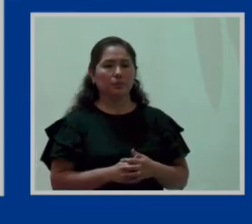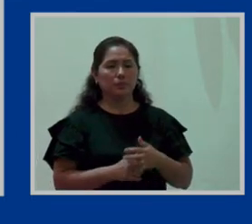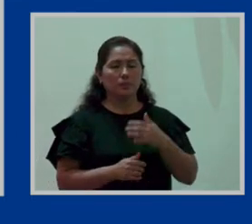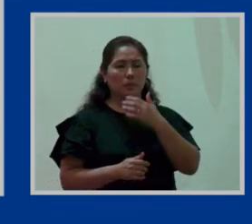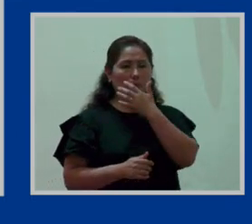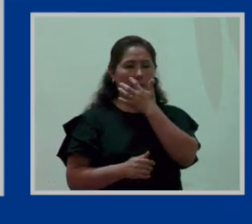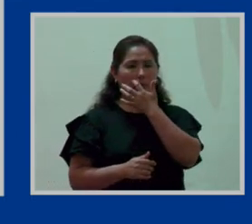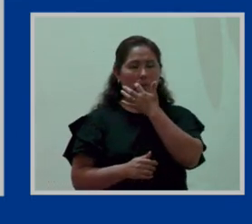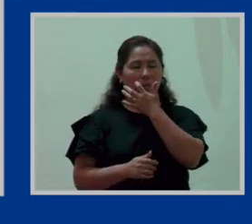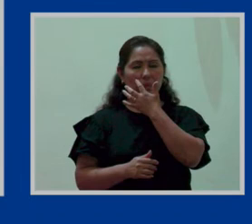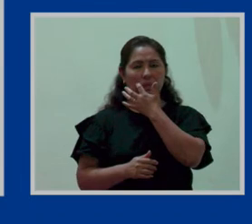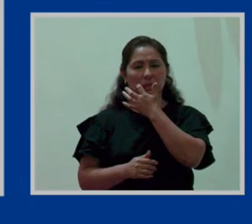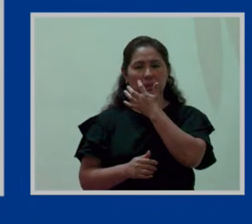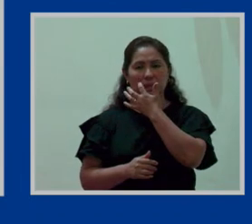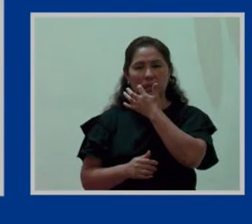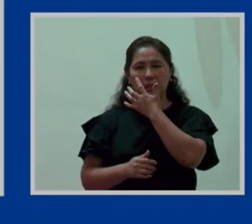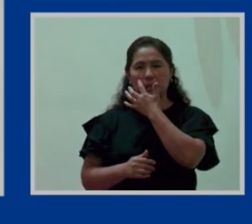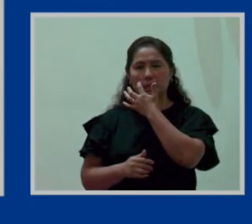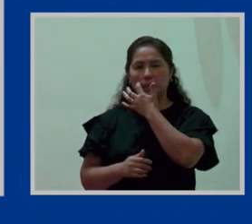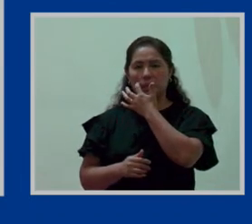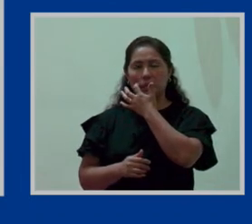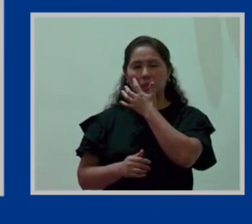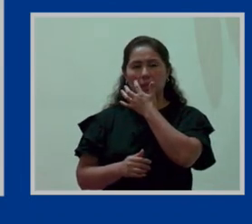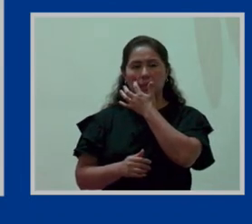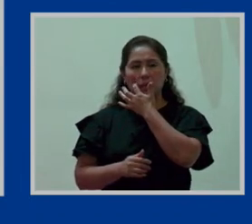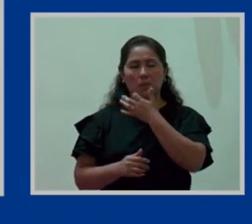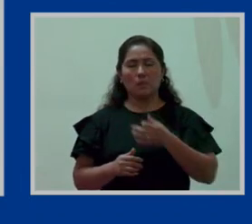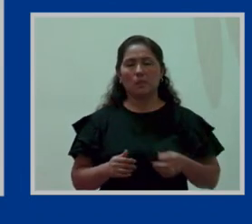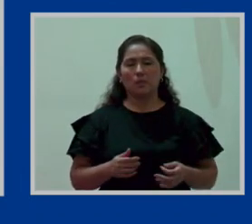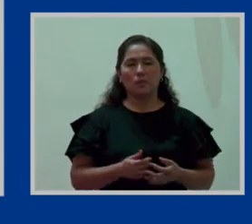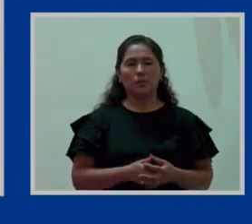Bien. En cuanto